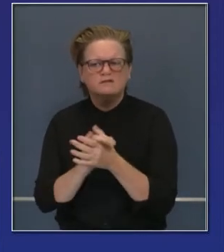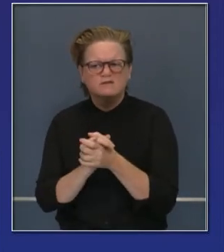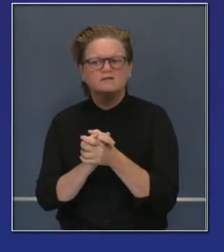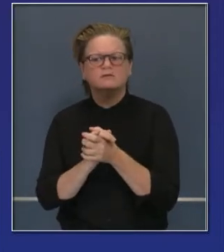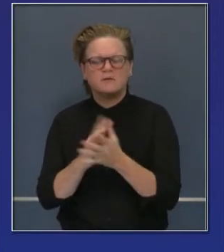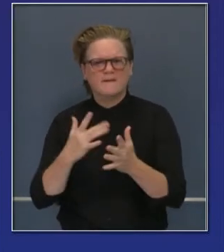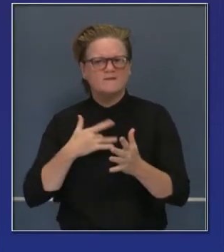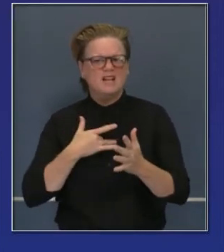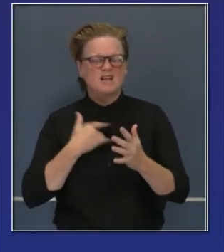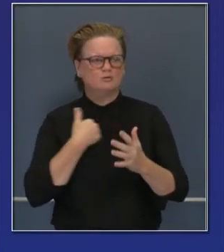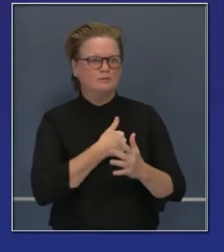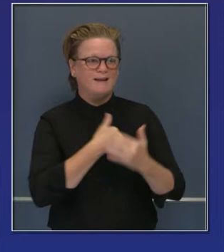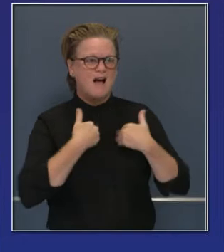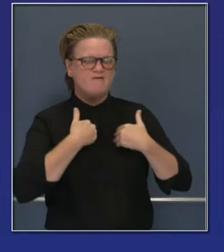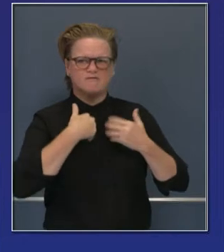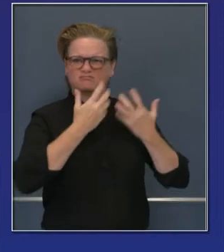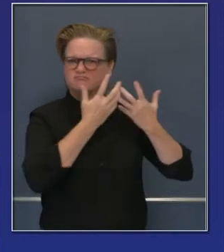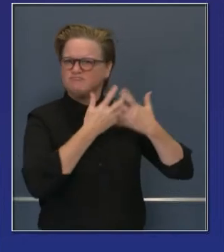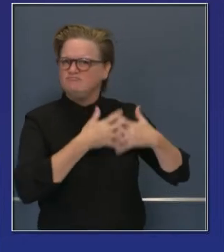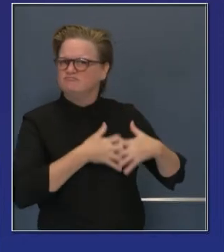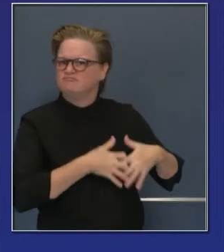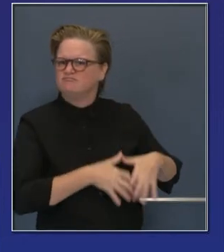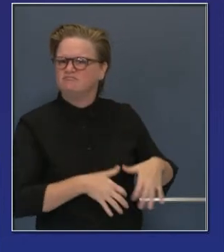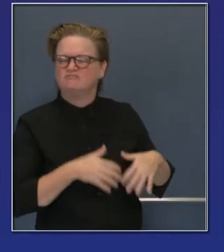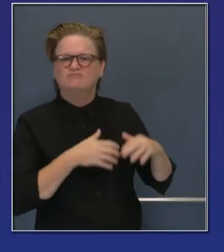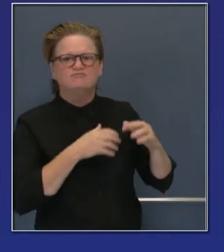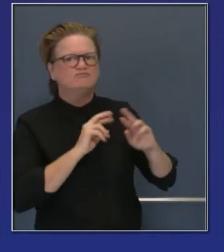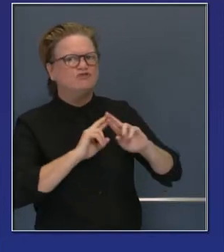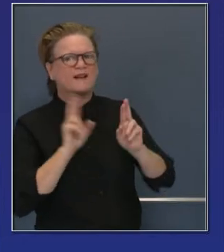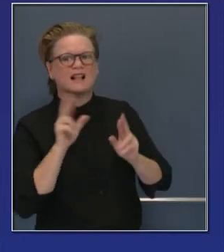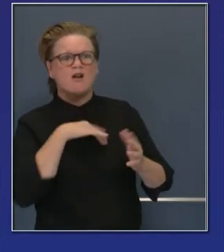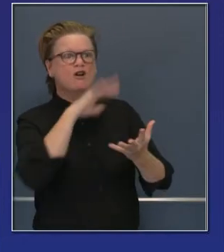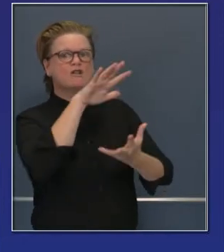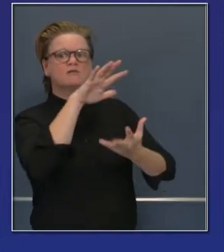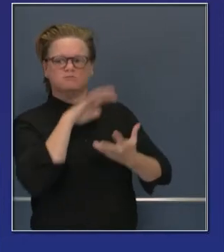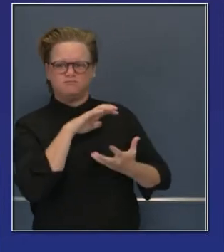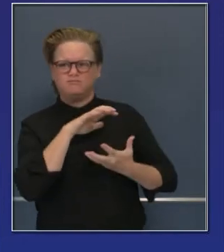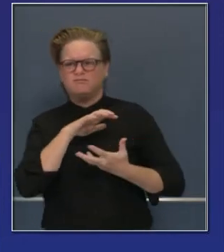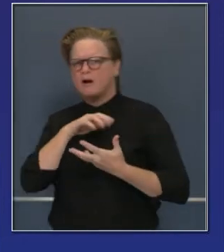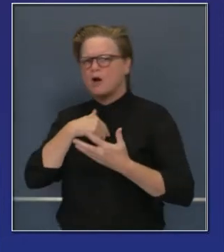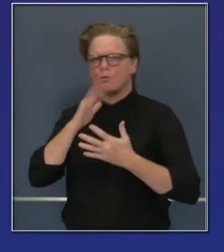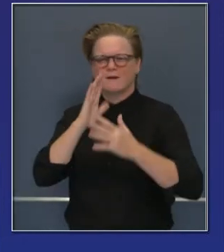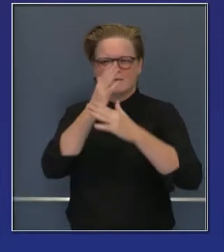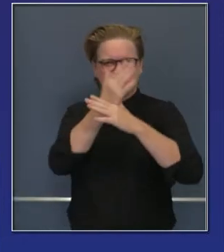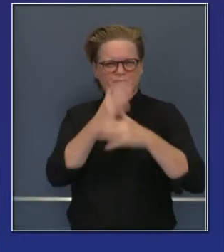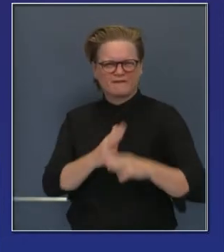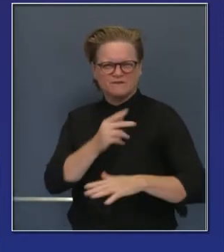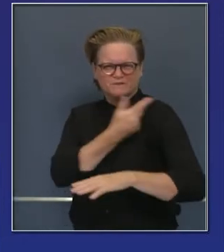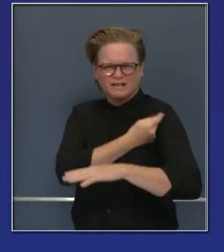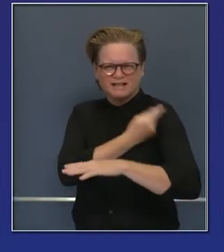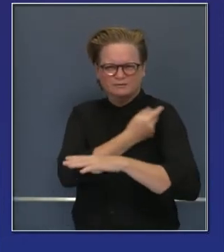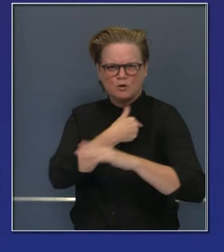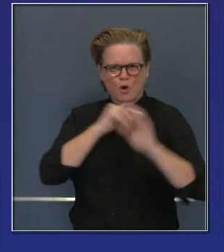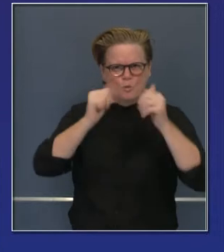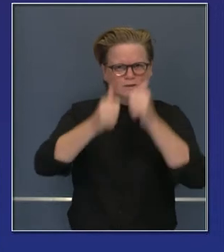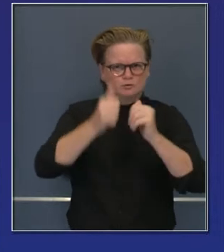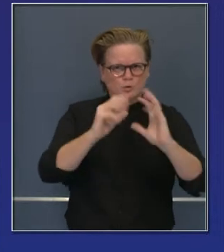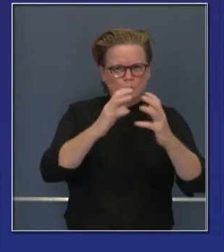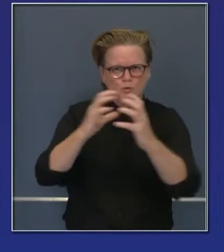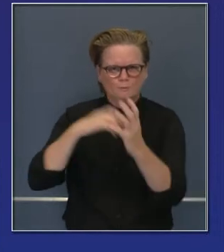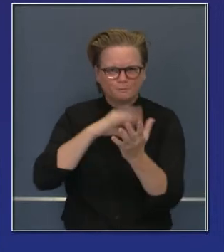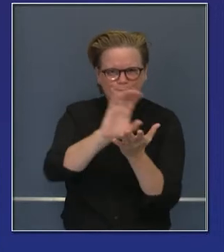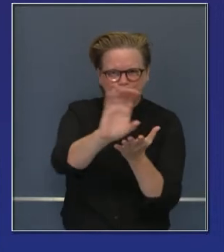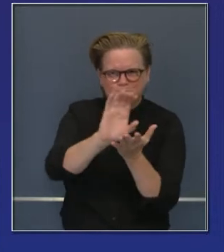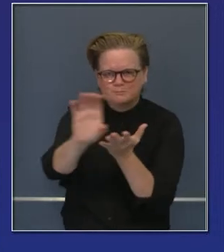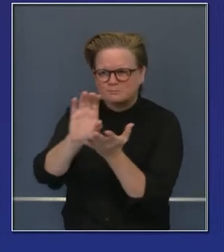logística y distribución de la vacuna. Pero sobre todo lo más importante es la cuestión del escalamiento. Recordará